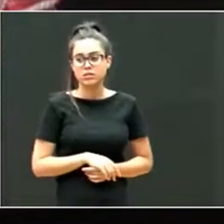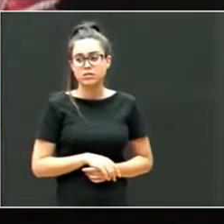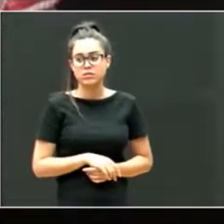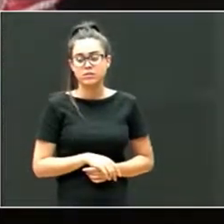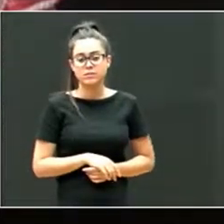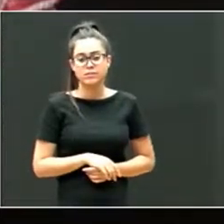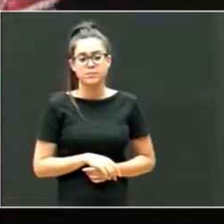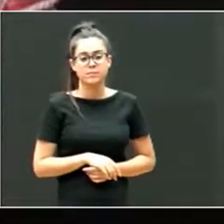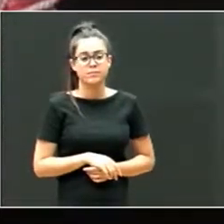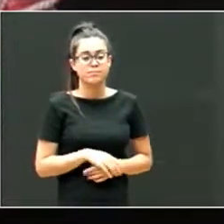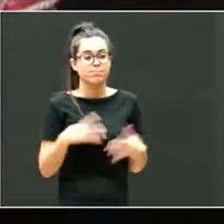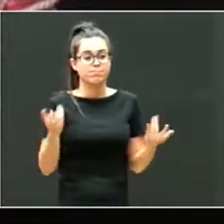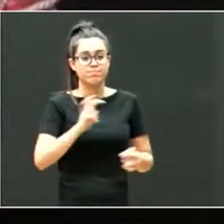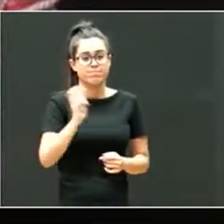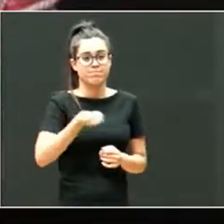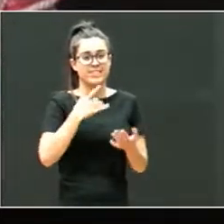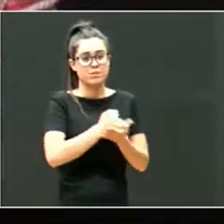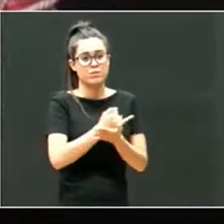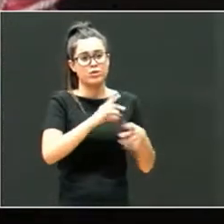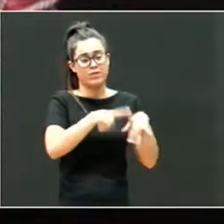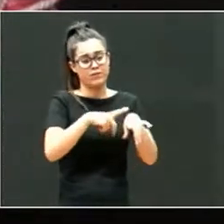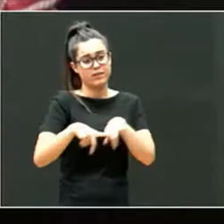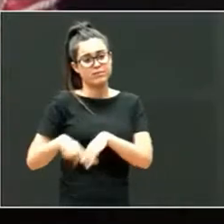modalidades. Esto ya se ha dicho.